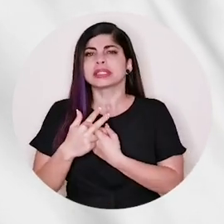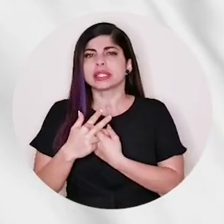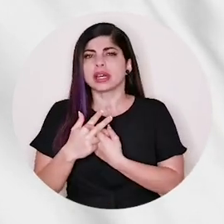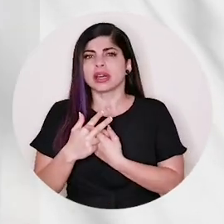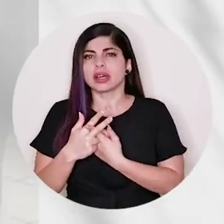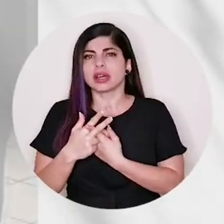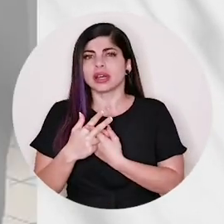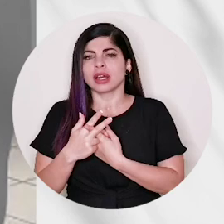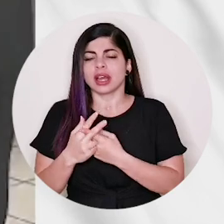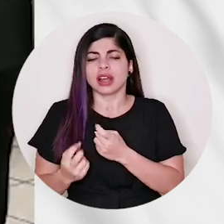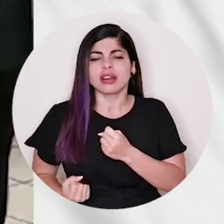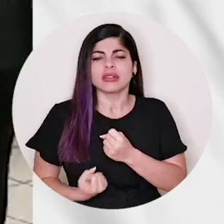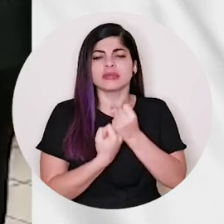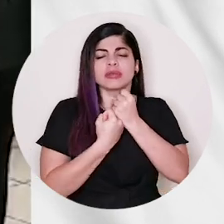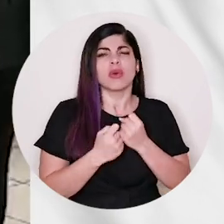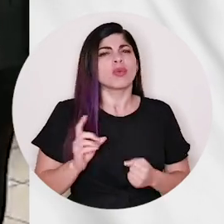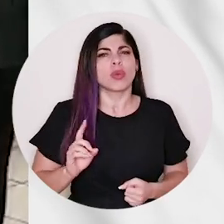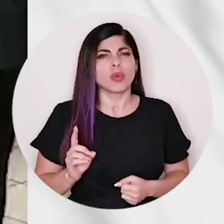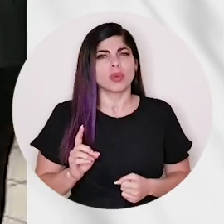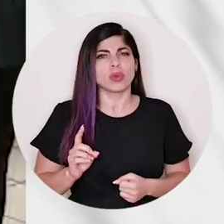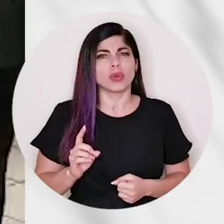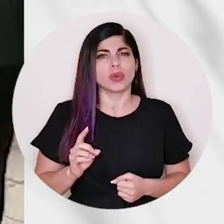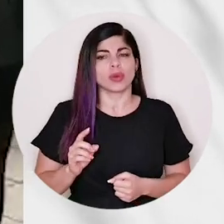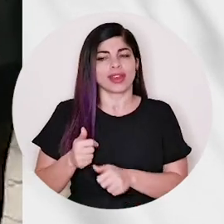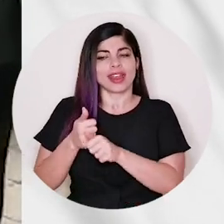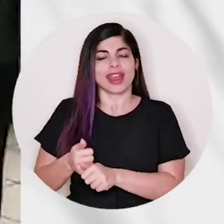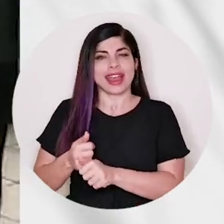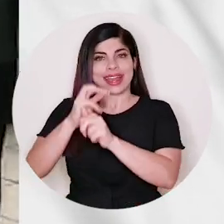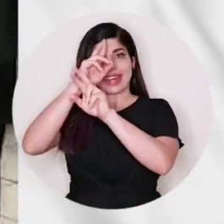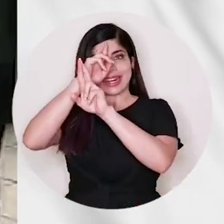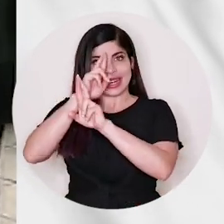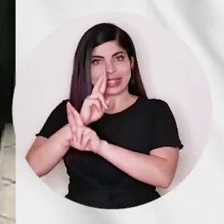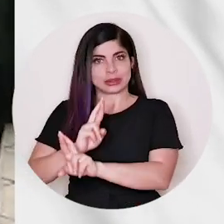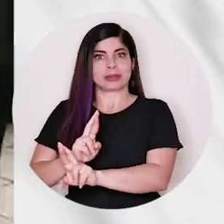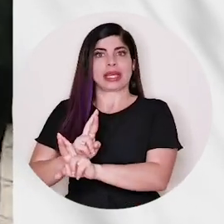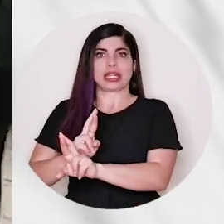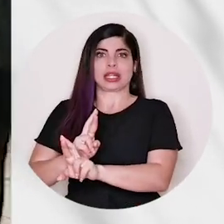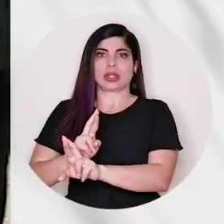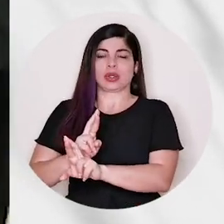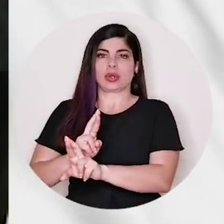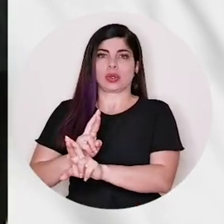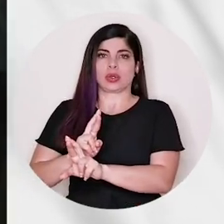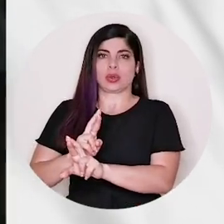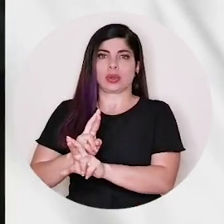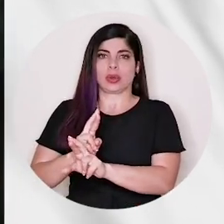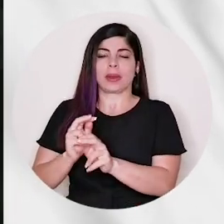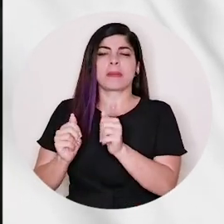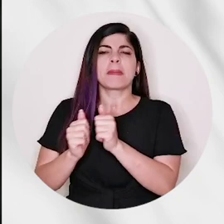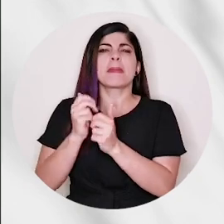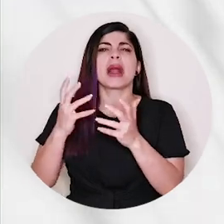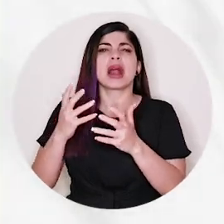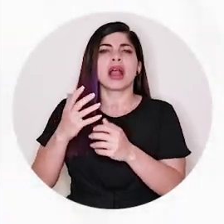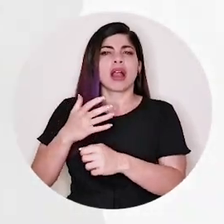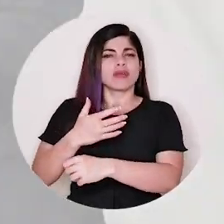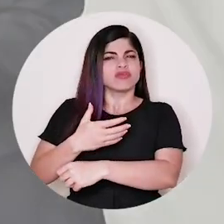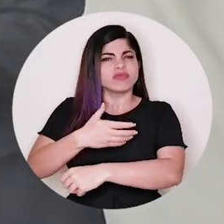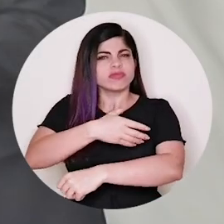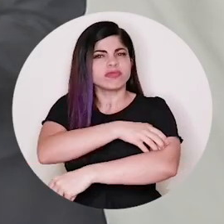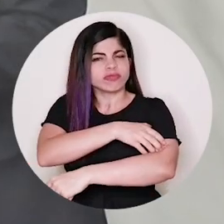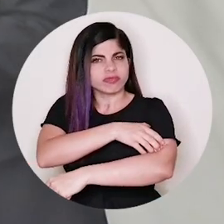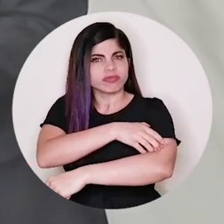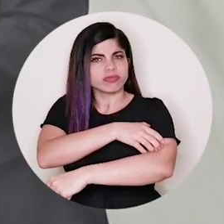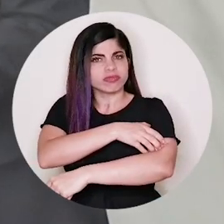y se sustenta en el respeto incluso y más bien fortalecidamente